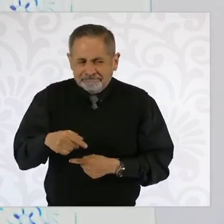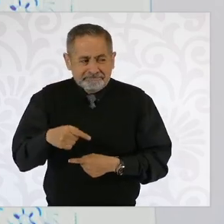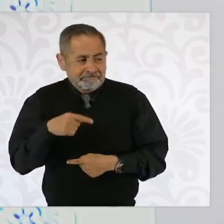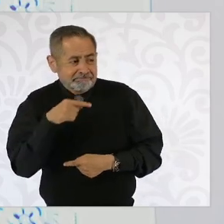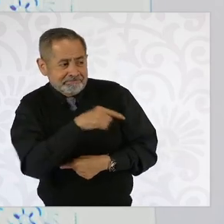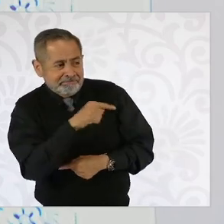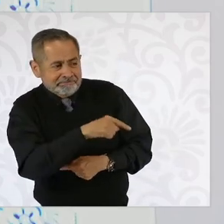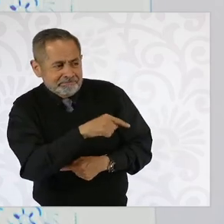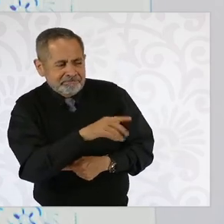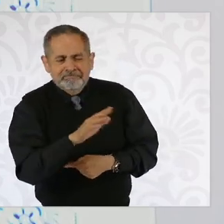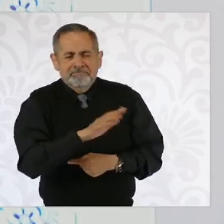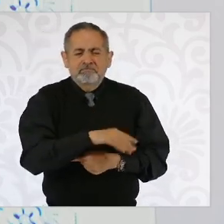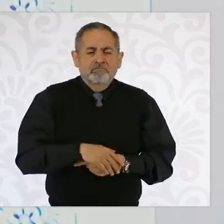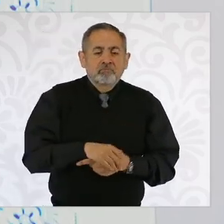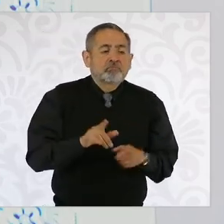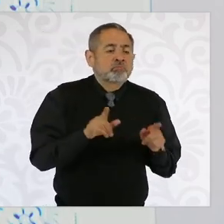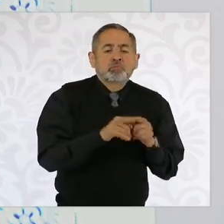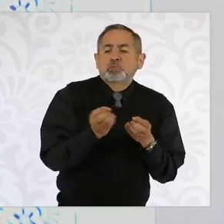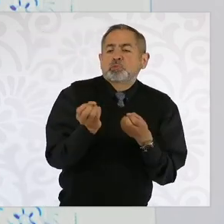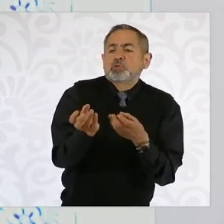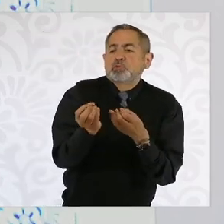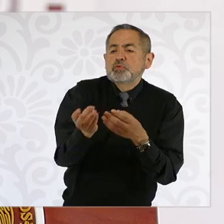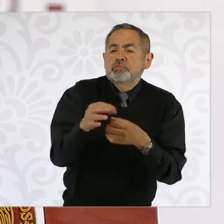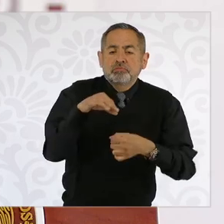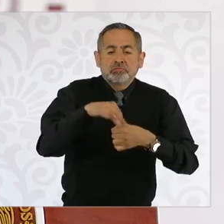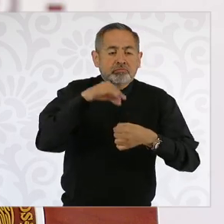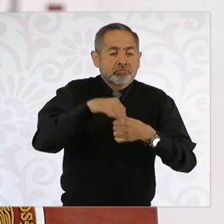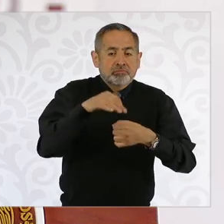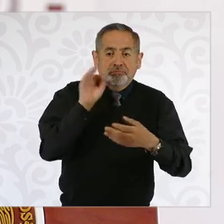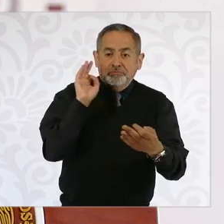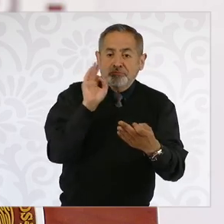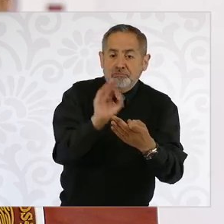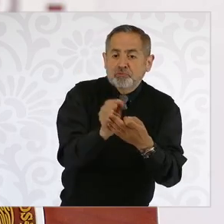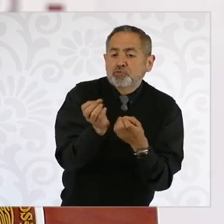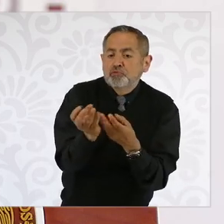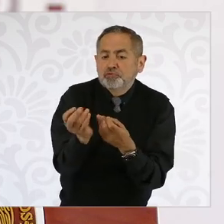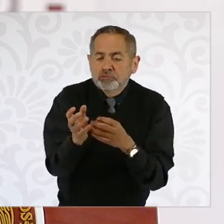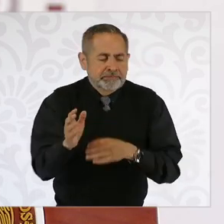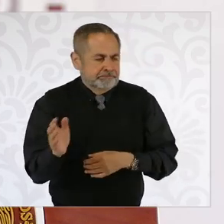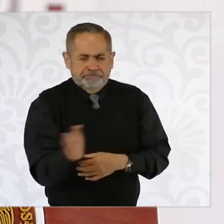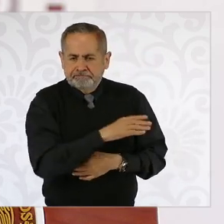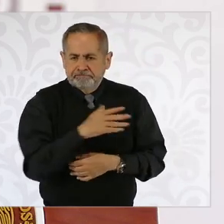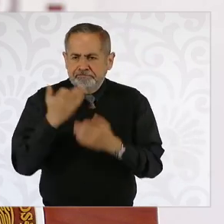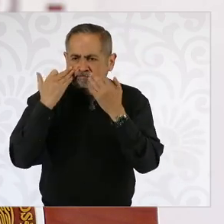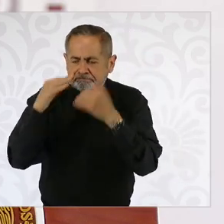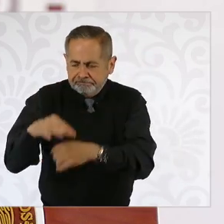quieren no son dádivas, en la época de elecciones, sino derechos.